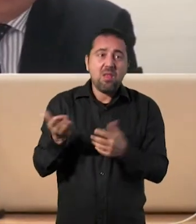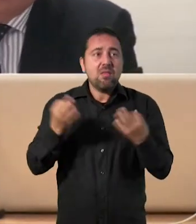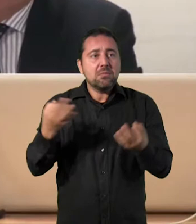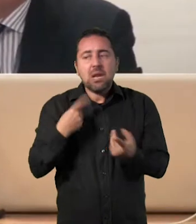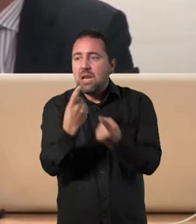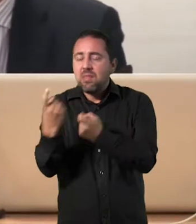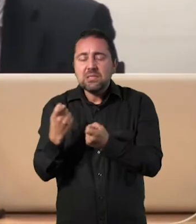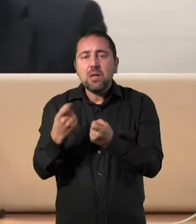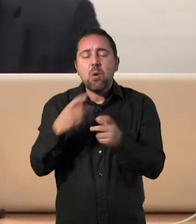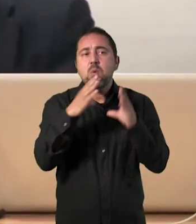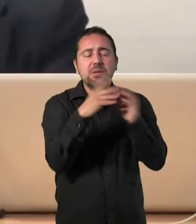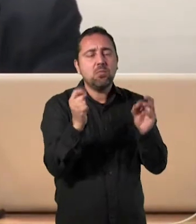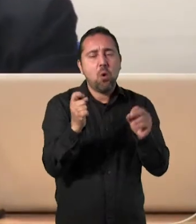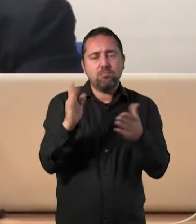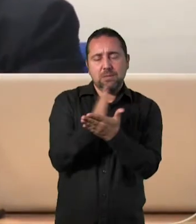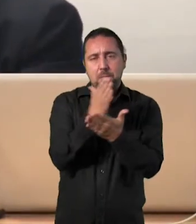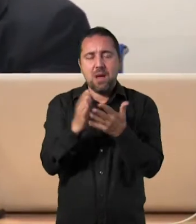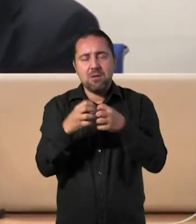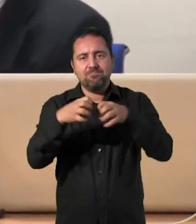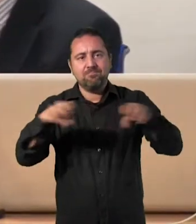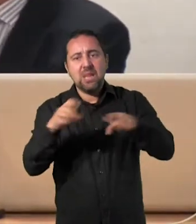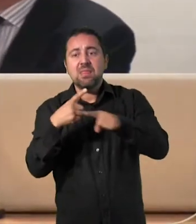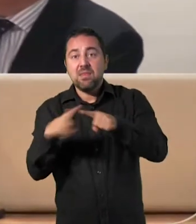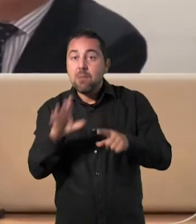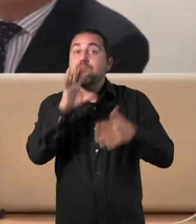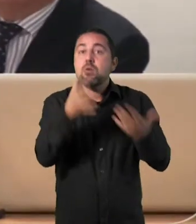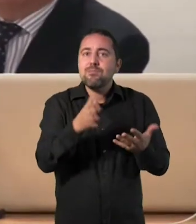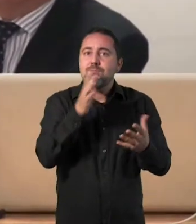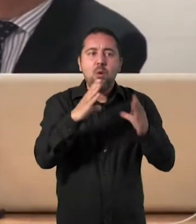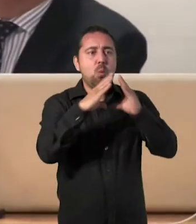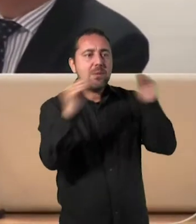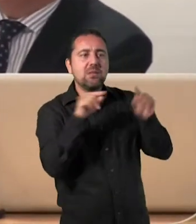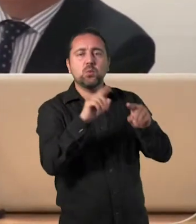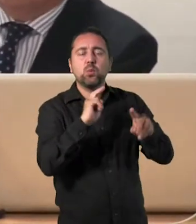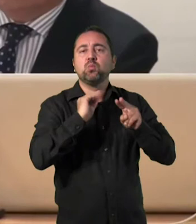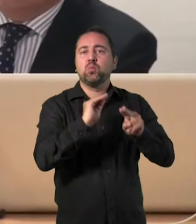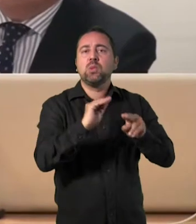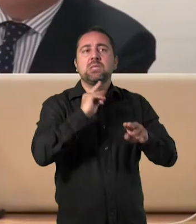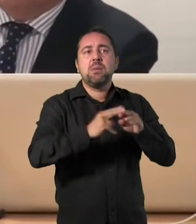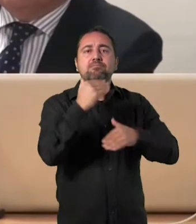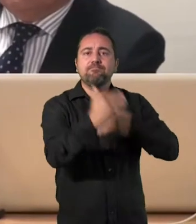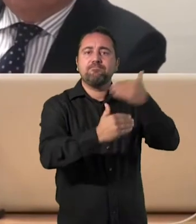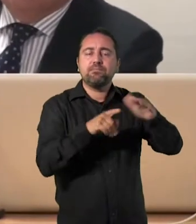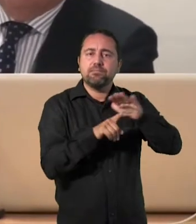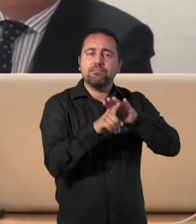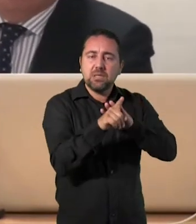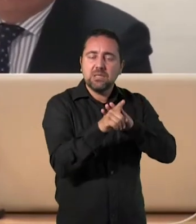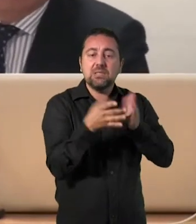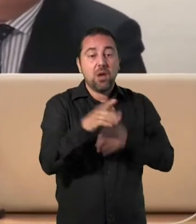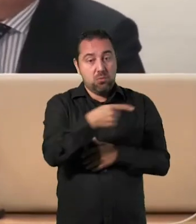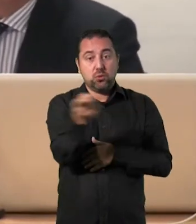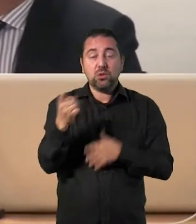¿Por qué? Bueno, pues porque la universidad lleva sus ritmos. Es decir, lo que estáis estudiando vosotros son unos programas que se han diseñado